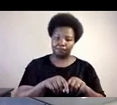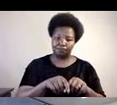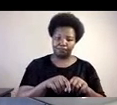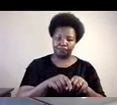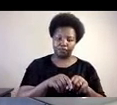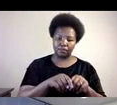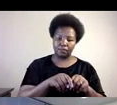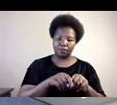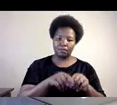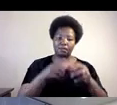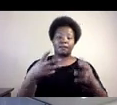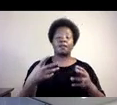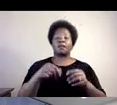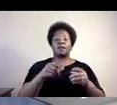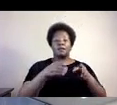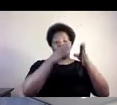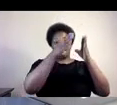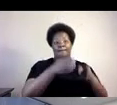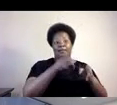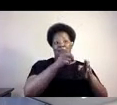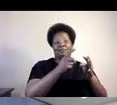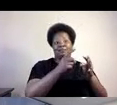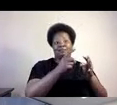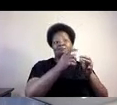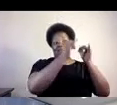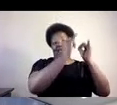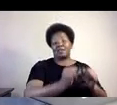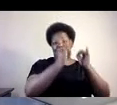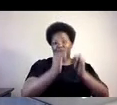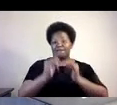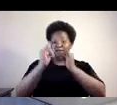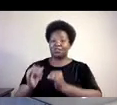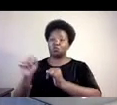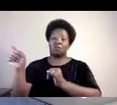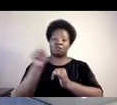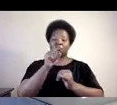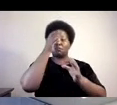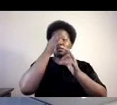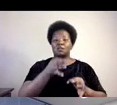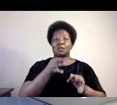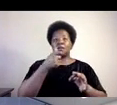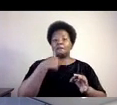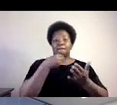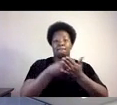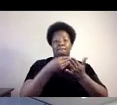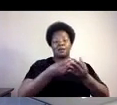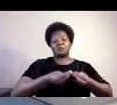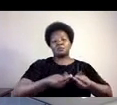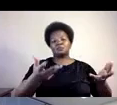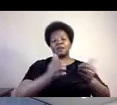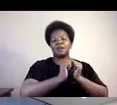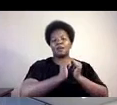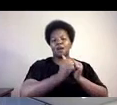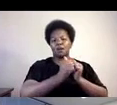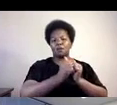También podemos resaltar ese tipo de autodeterminación y como apoyo.